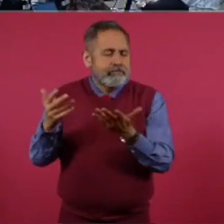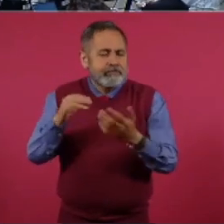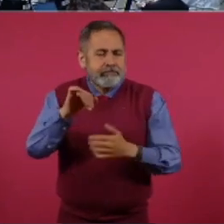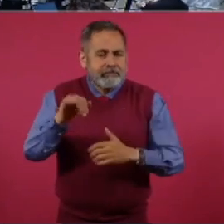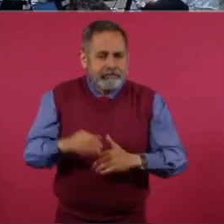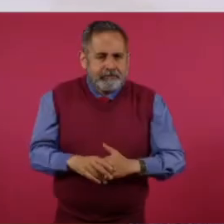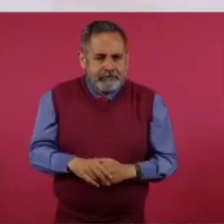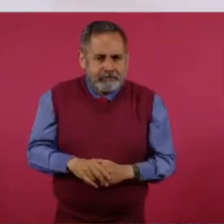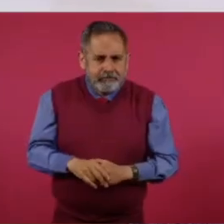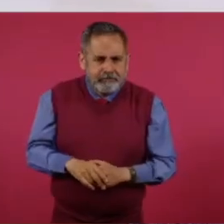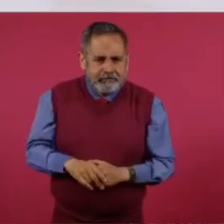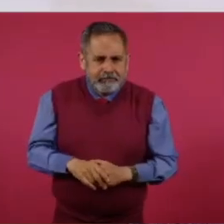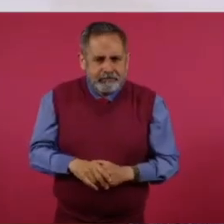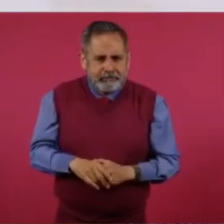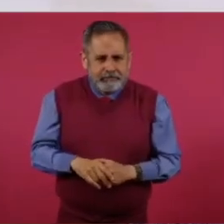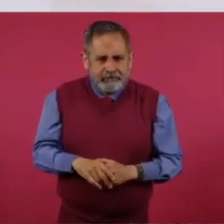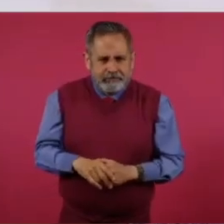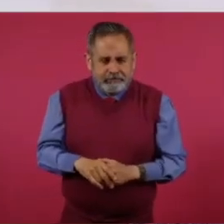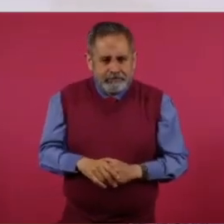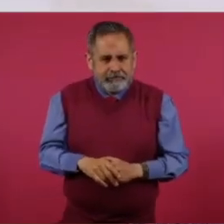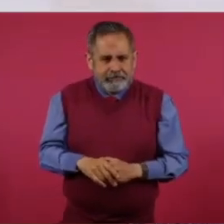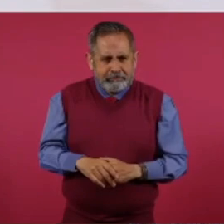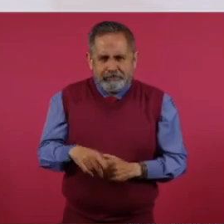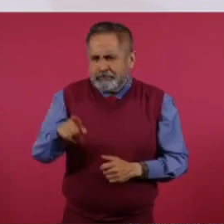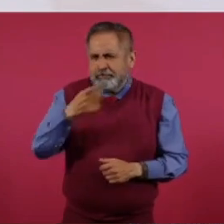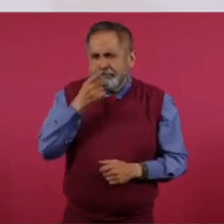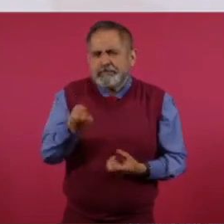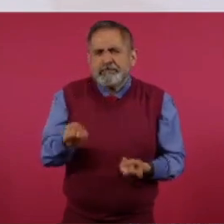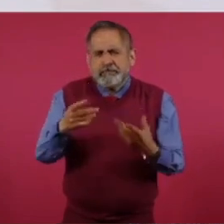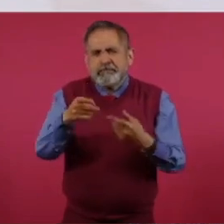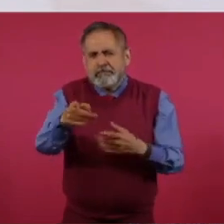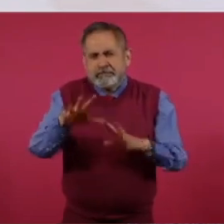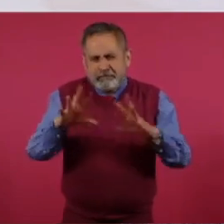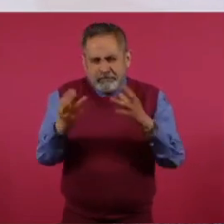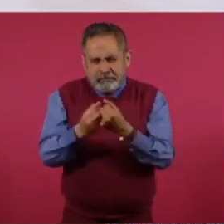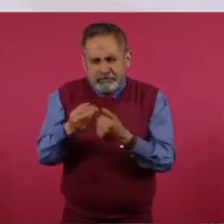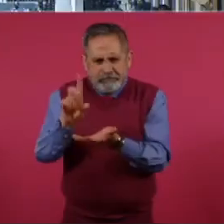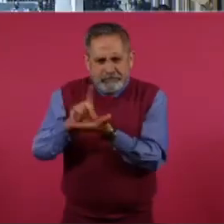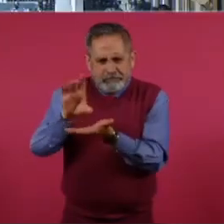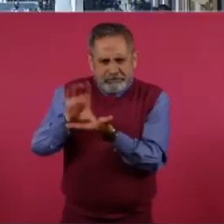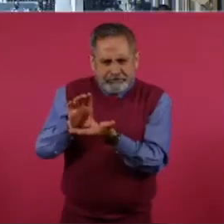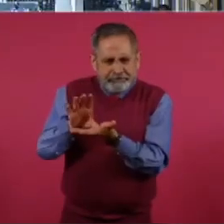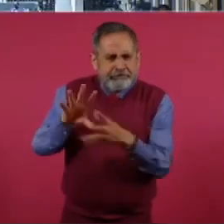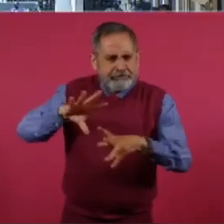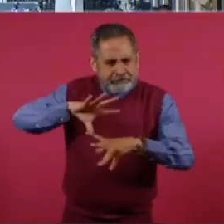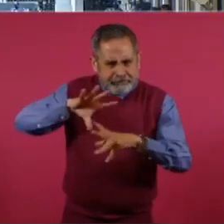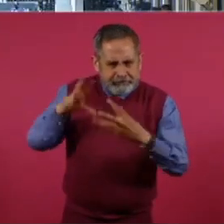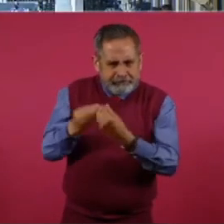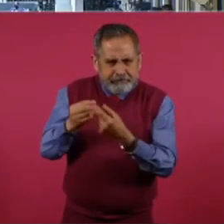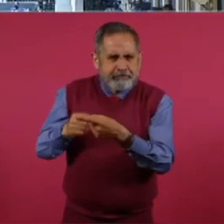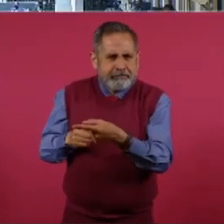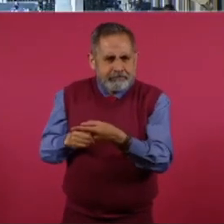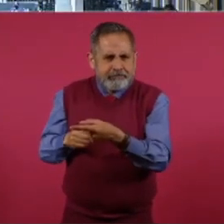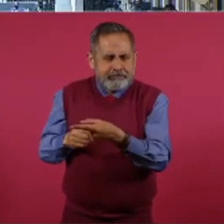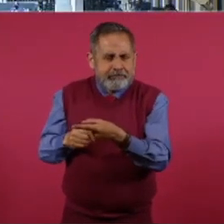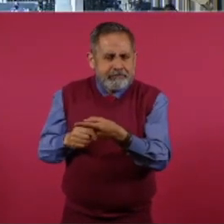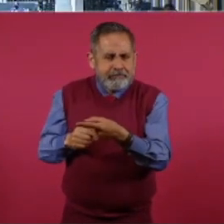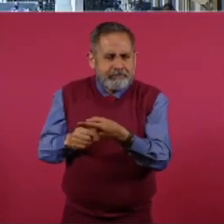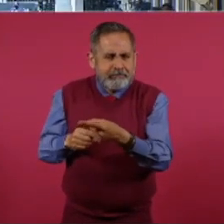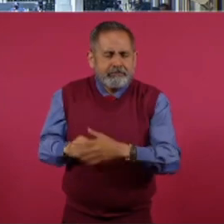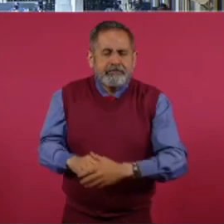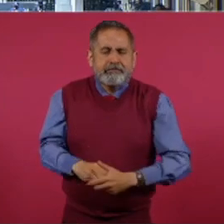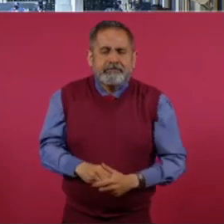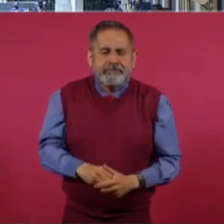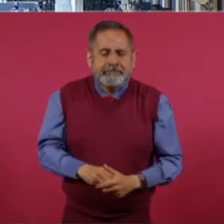Pero tú decías, Claudia, para discapacidad. El informe de ayer de Hacienda dice que